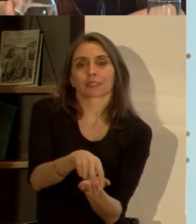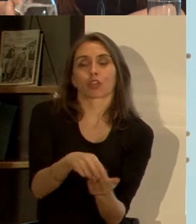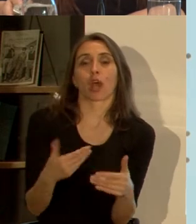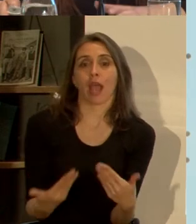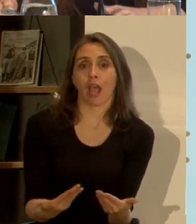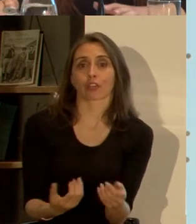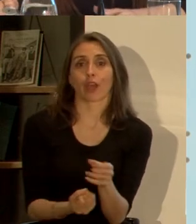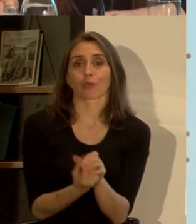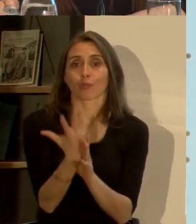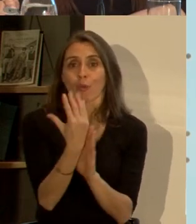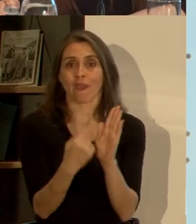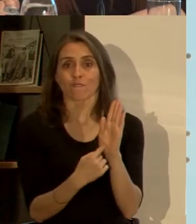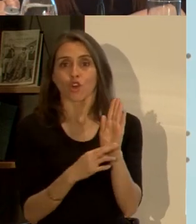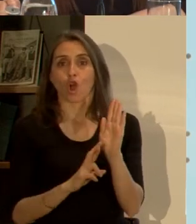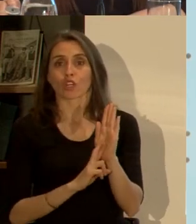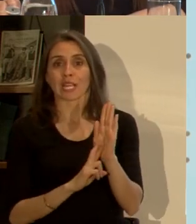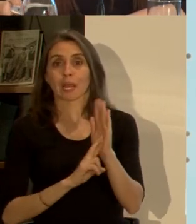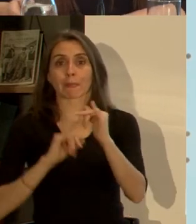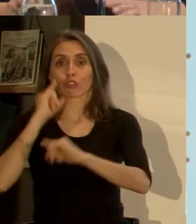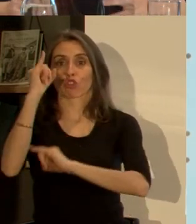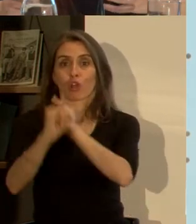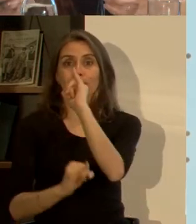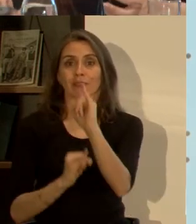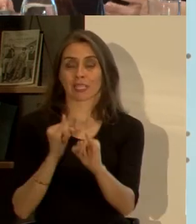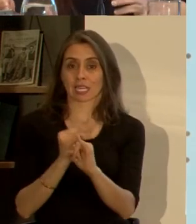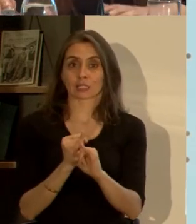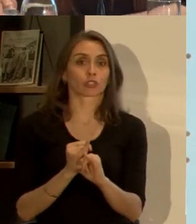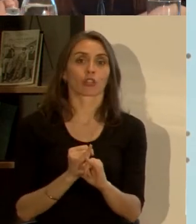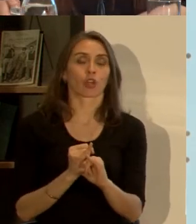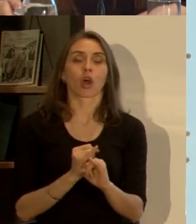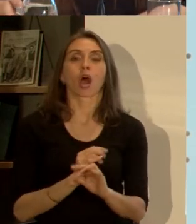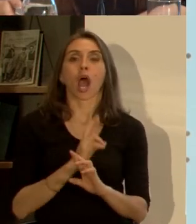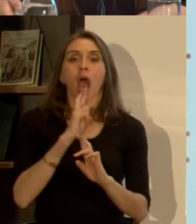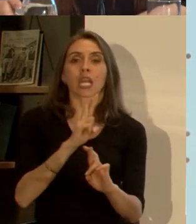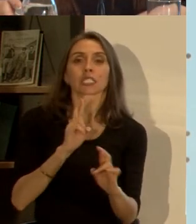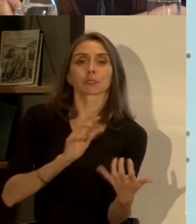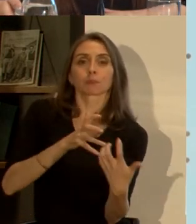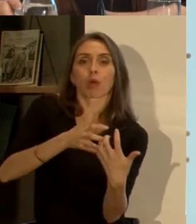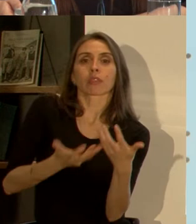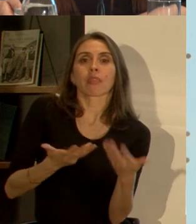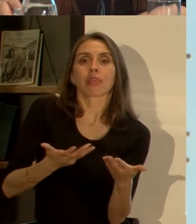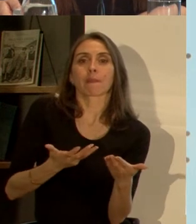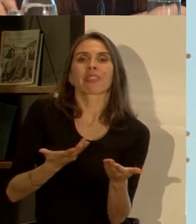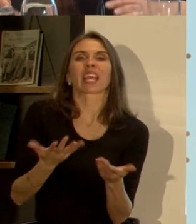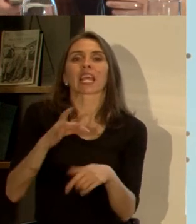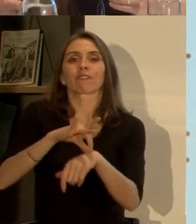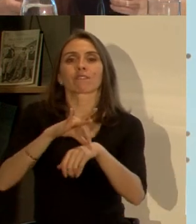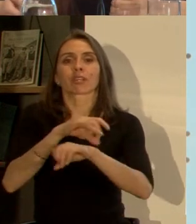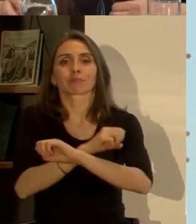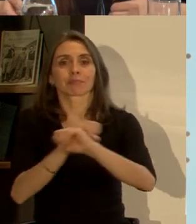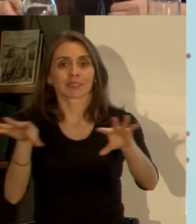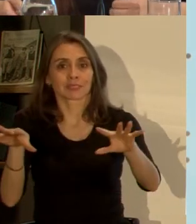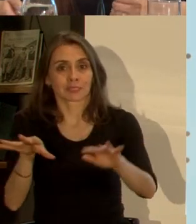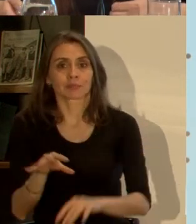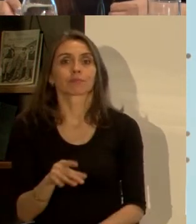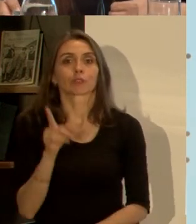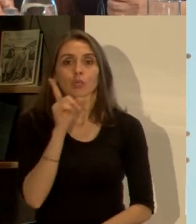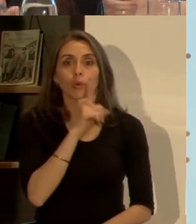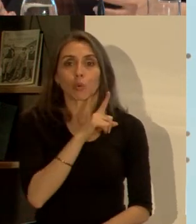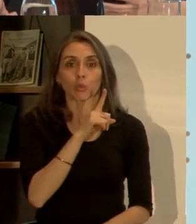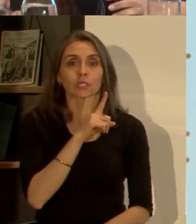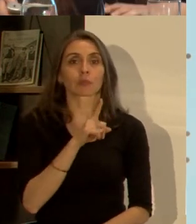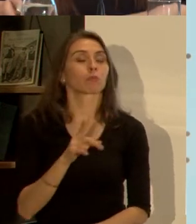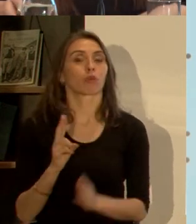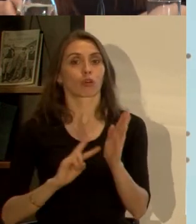actualmente la nueva versión del reglamento nos permite tener respuestas adaptadas dependiendo del tipo de evento que se presente y lo último el